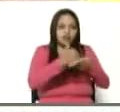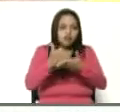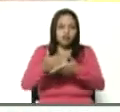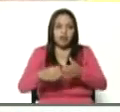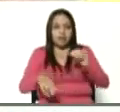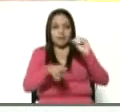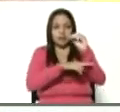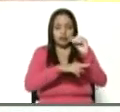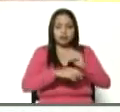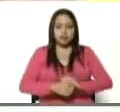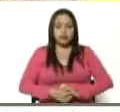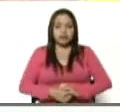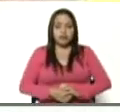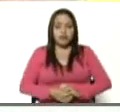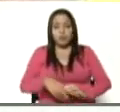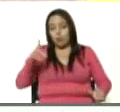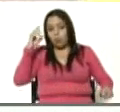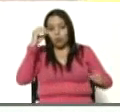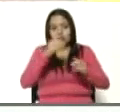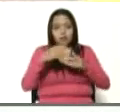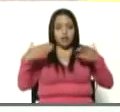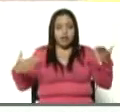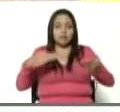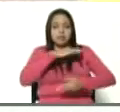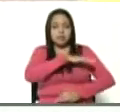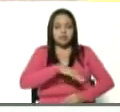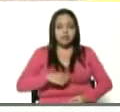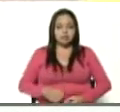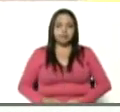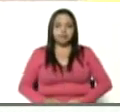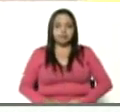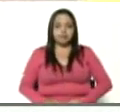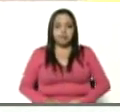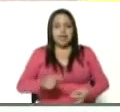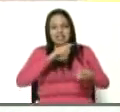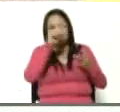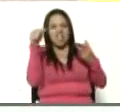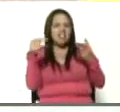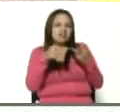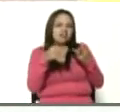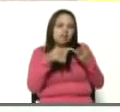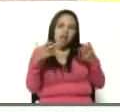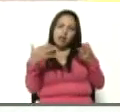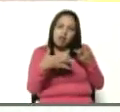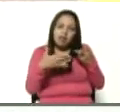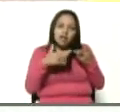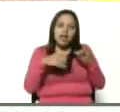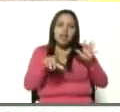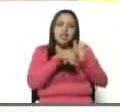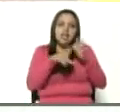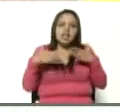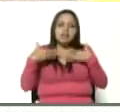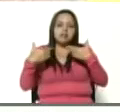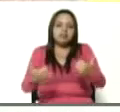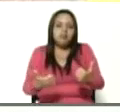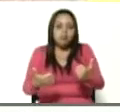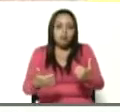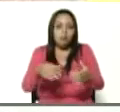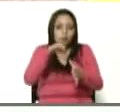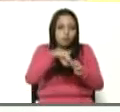vértices de la Gran Misión. En tercer lugar, la ley de la salud agrícola integral.